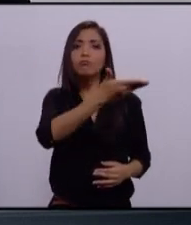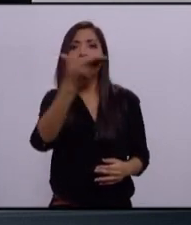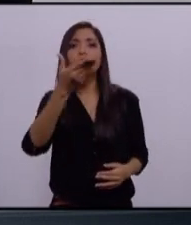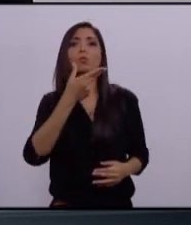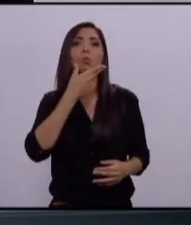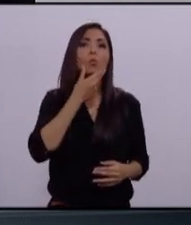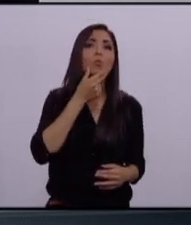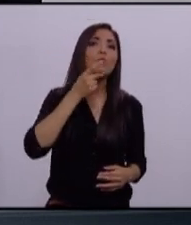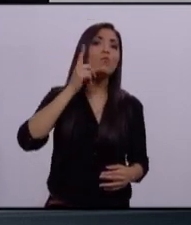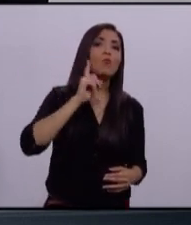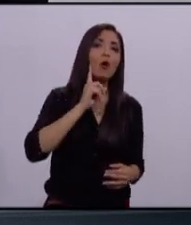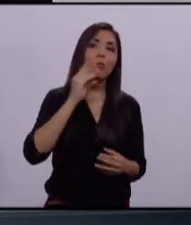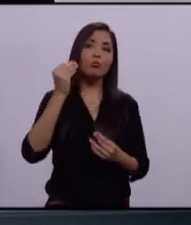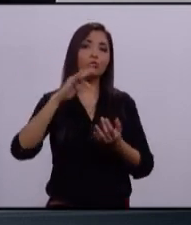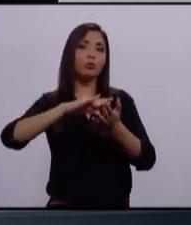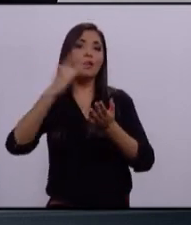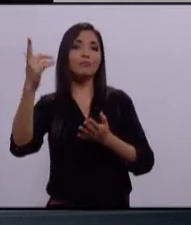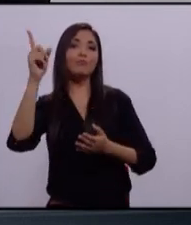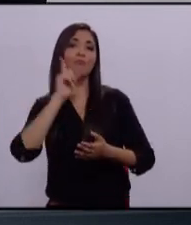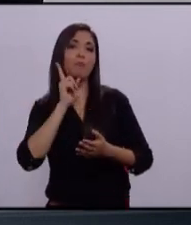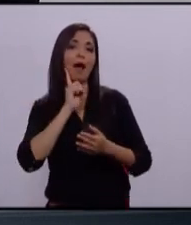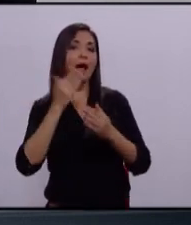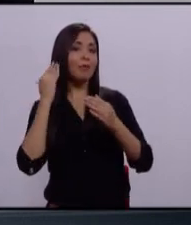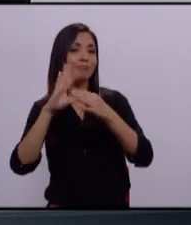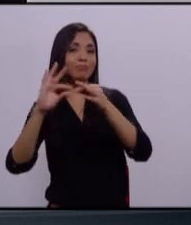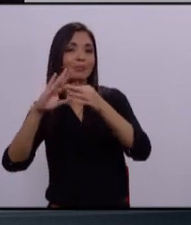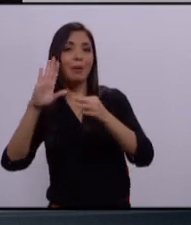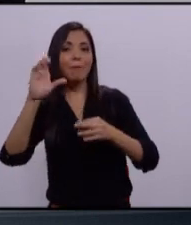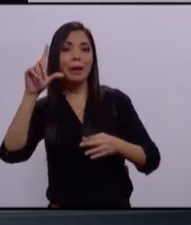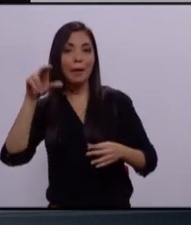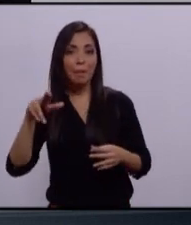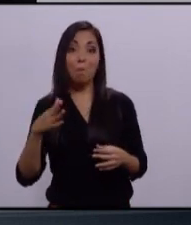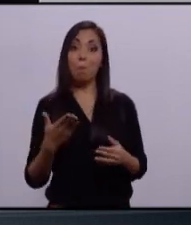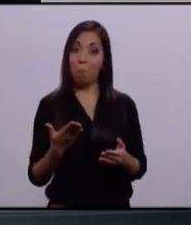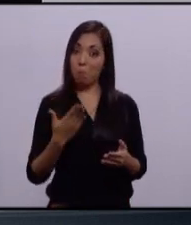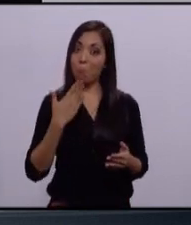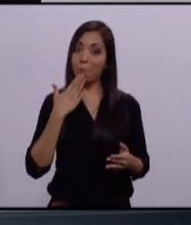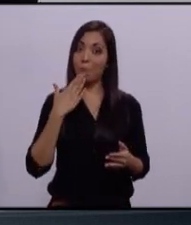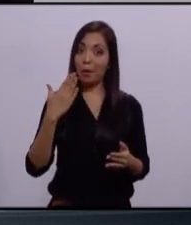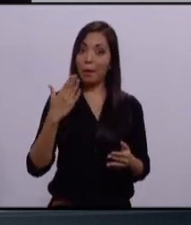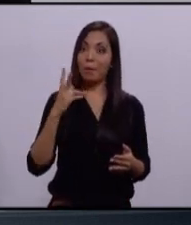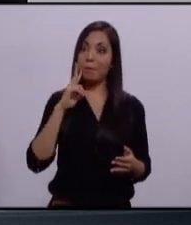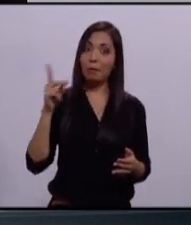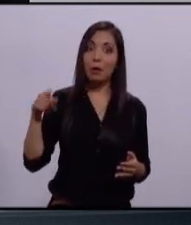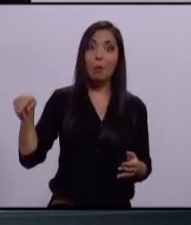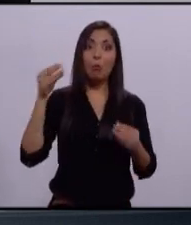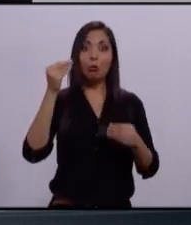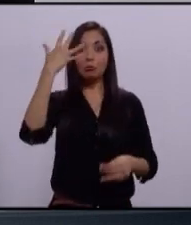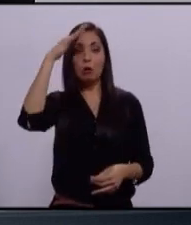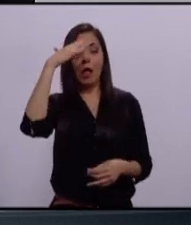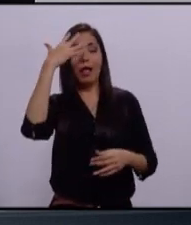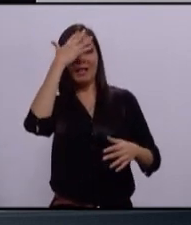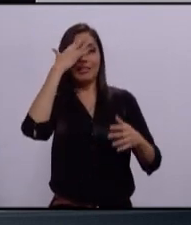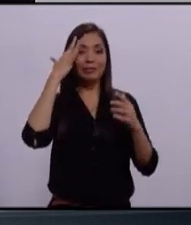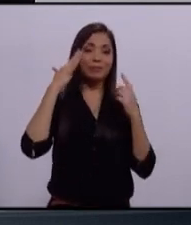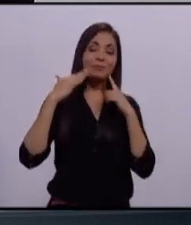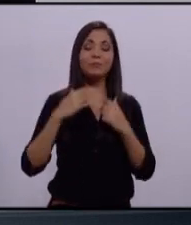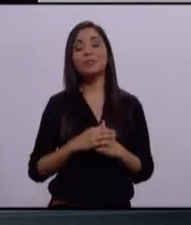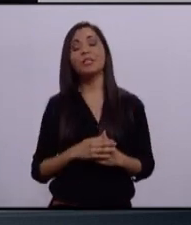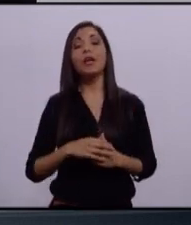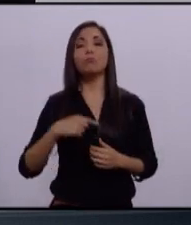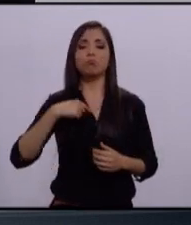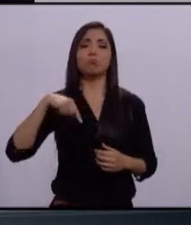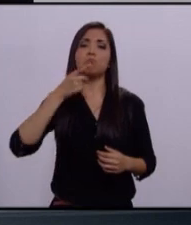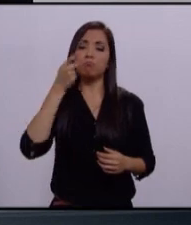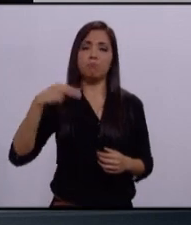noches, Belén. Candidatos, buenas noches. Se les ve muy bien. No se han azuleado mucho, parece. Soy Marco Tulio, nací en